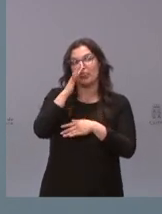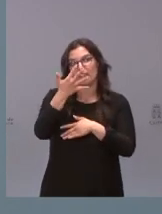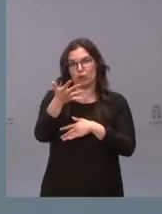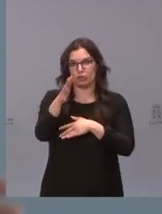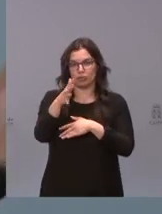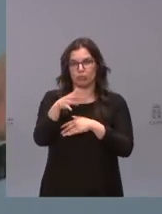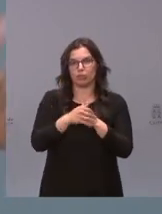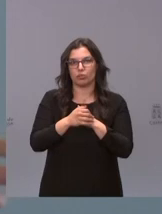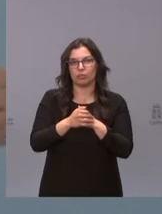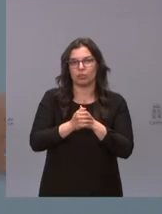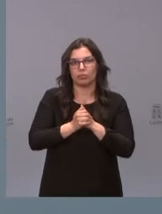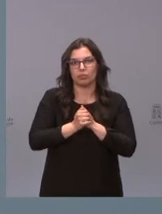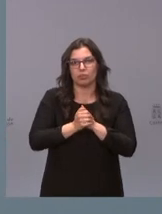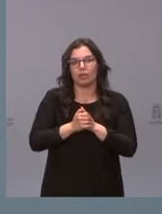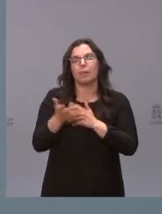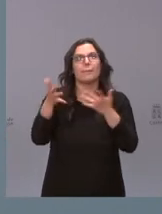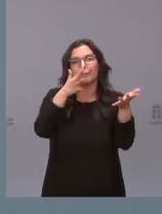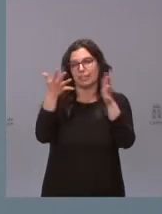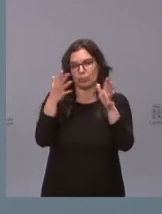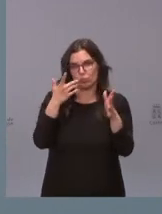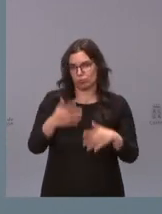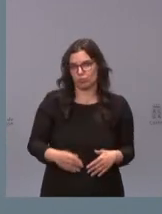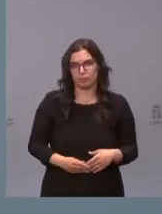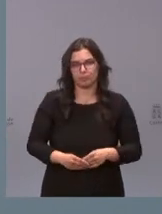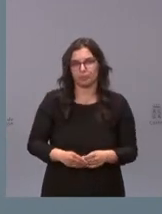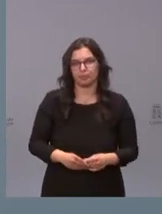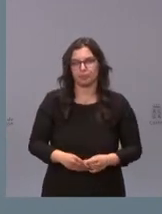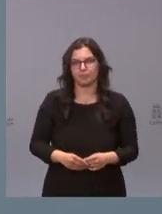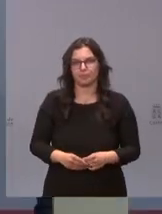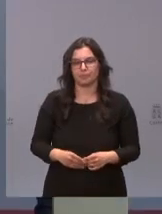ese es el un estimado así a bate pronto